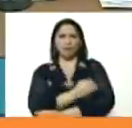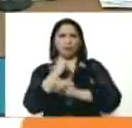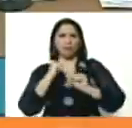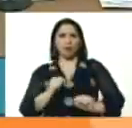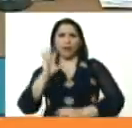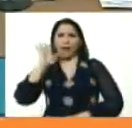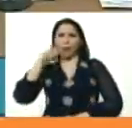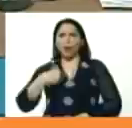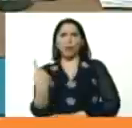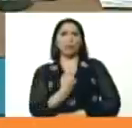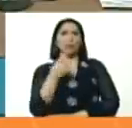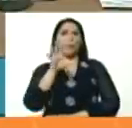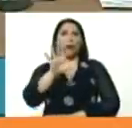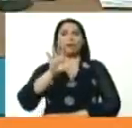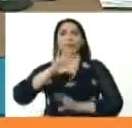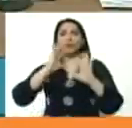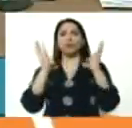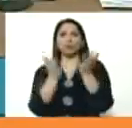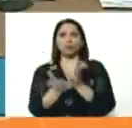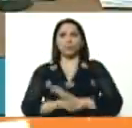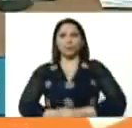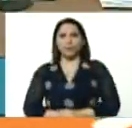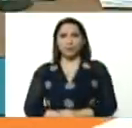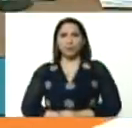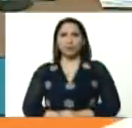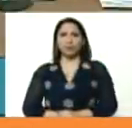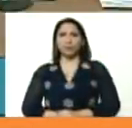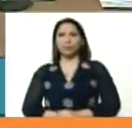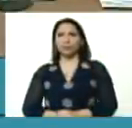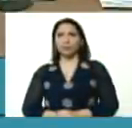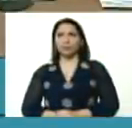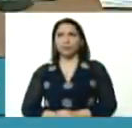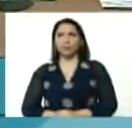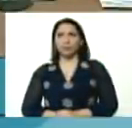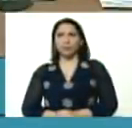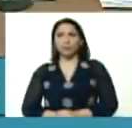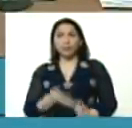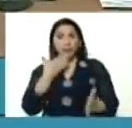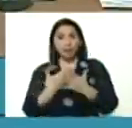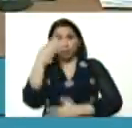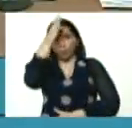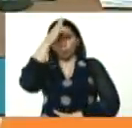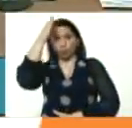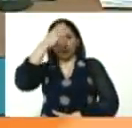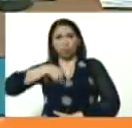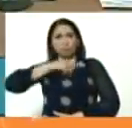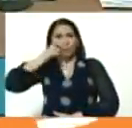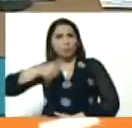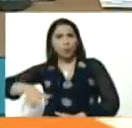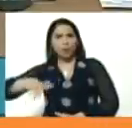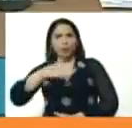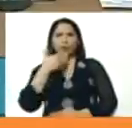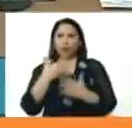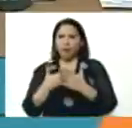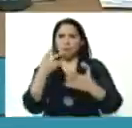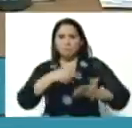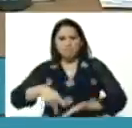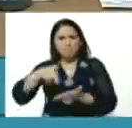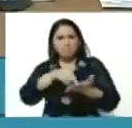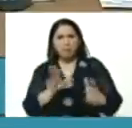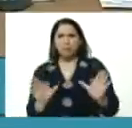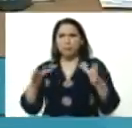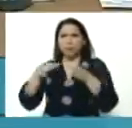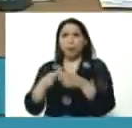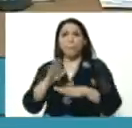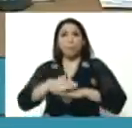país del mundo. Gracias a la conciencia de nuestro pueblo. Quise participar en esta reunión